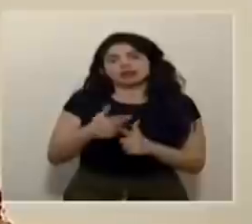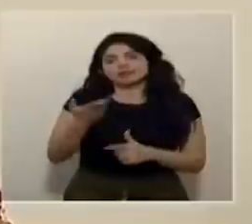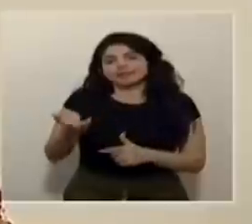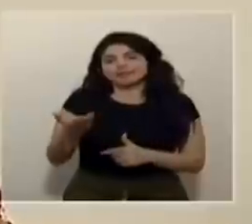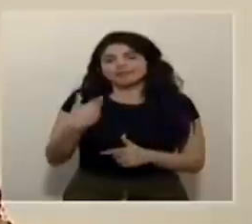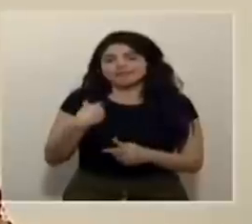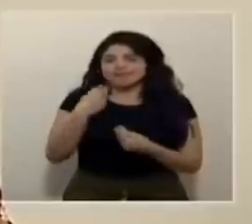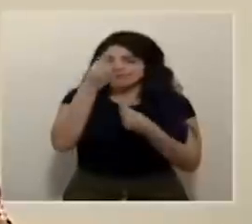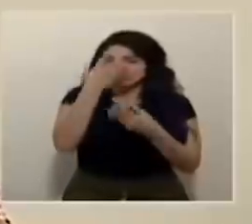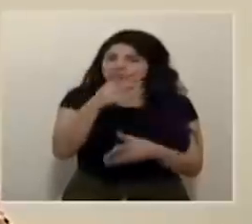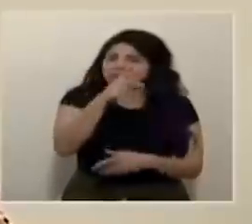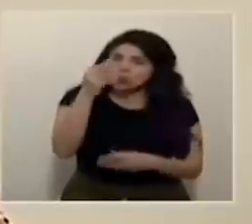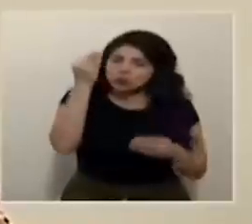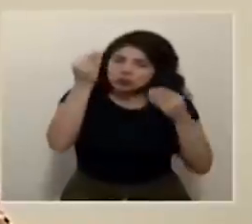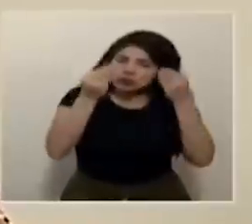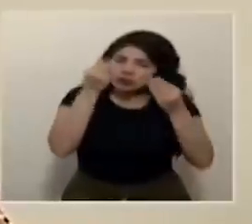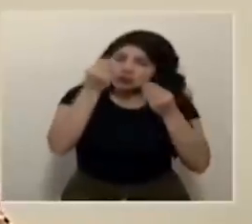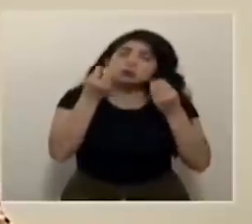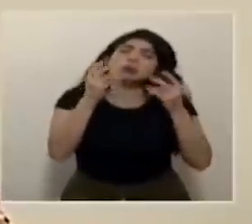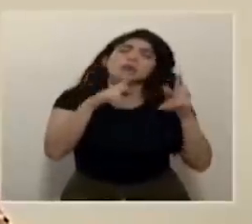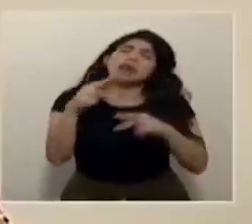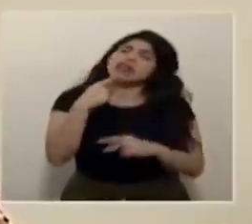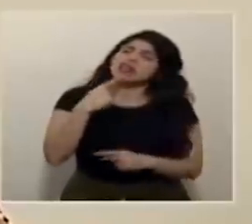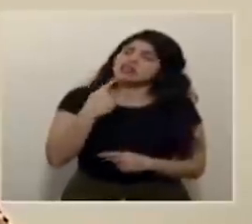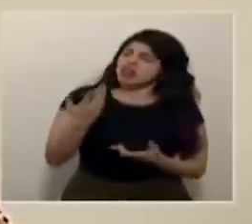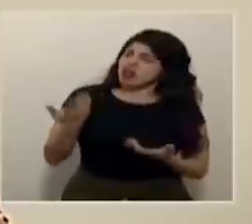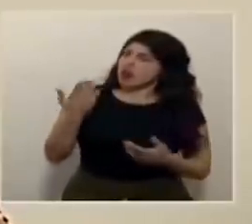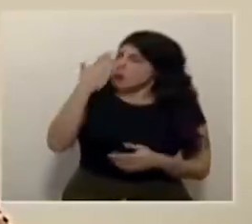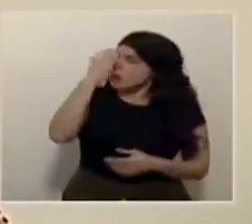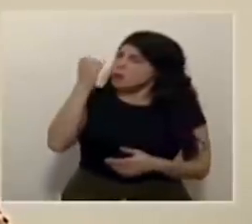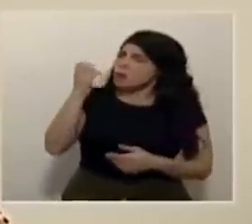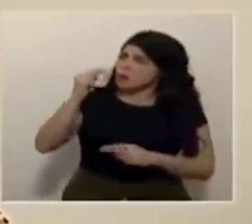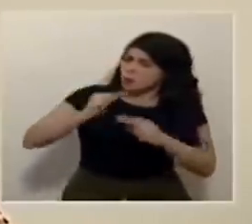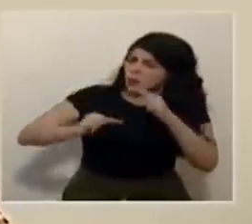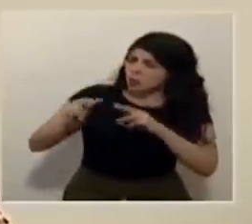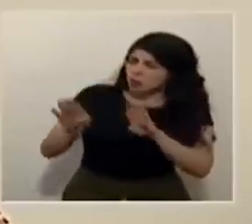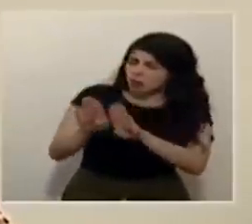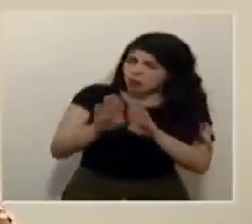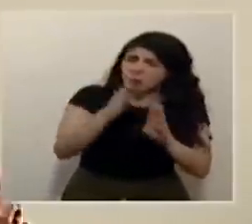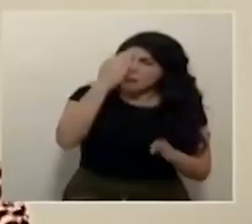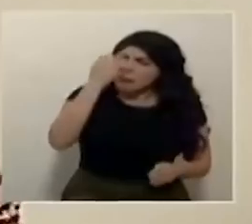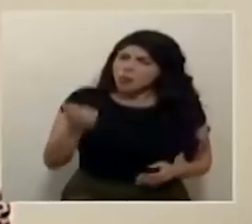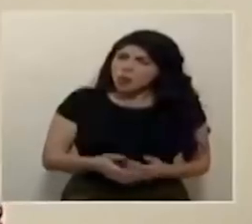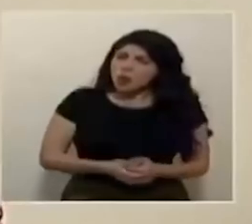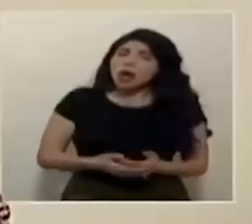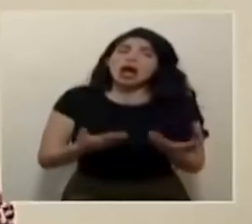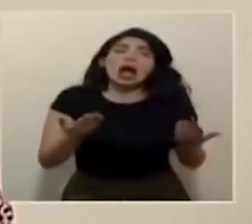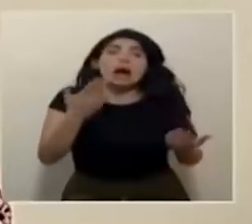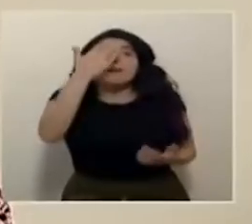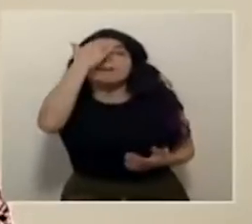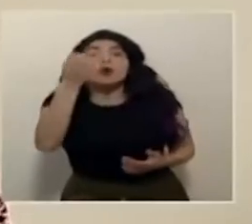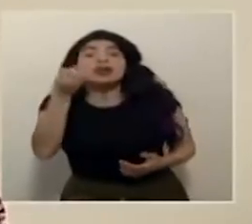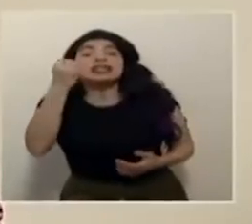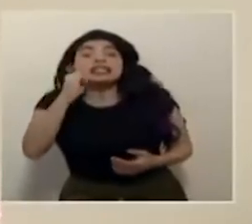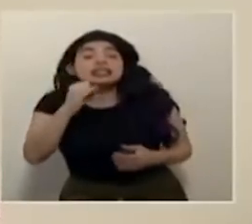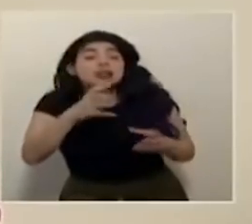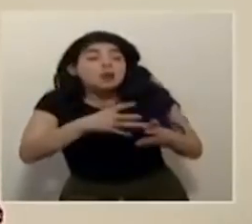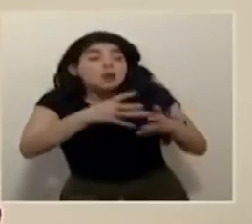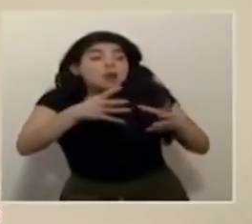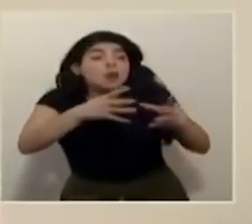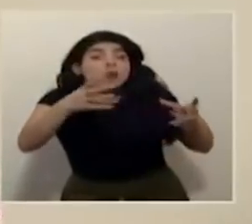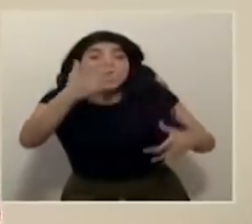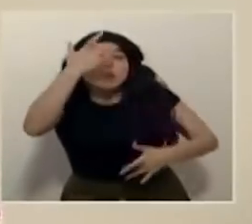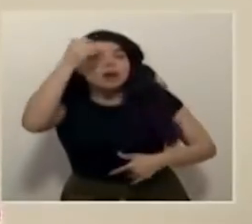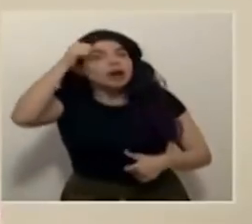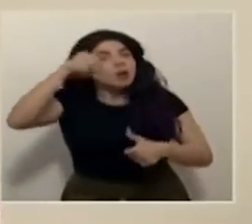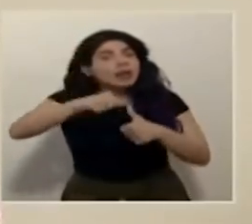reflexión. Y mucha gente dice por qué es que se cierran los establecimientos, justamente porque entre más personas infectadas y recordemos que